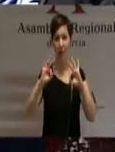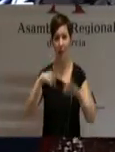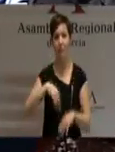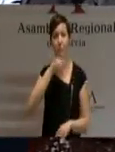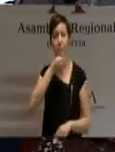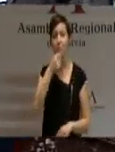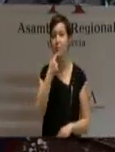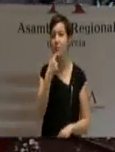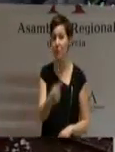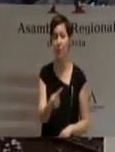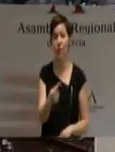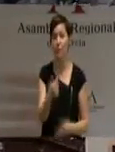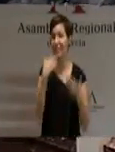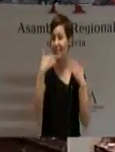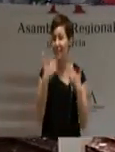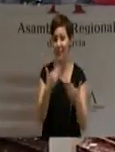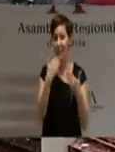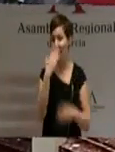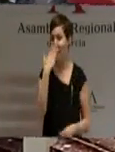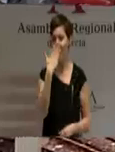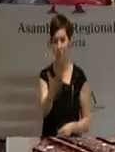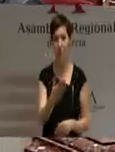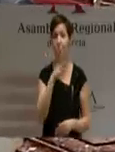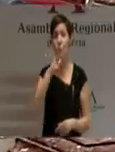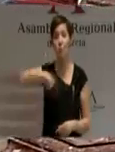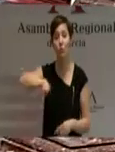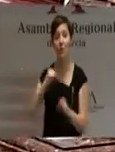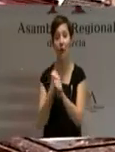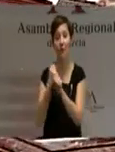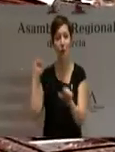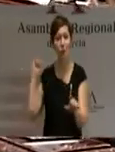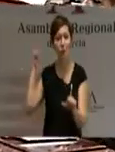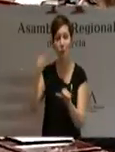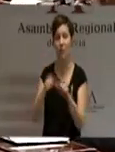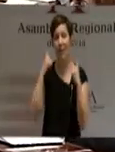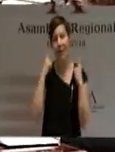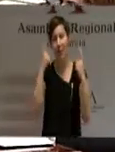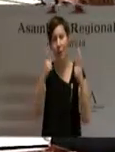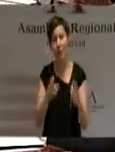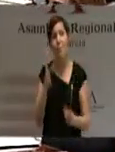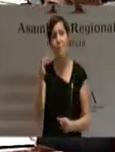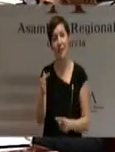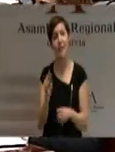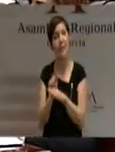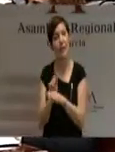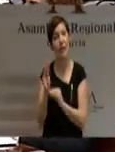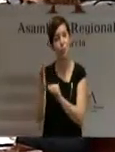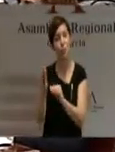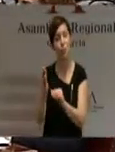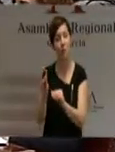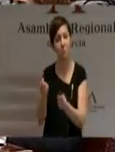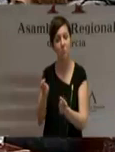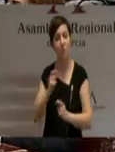mi más profundo agradecimiento por su dedicación y esfuerzo y hasta por sus críticas, que siempre consideré